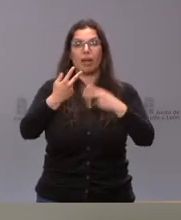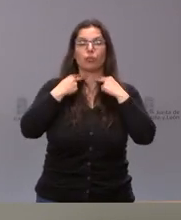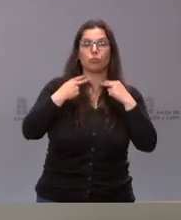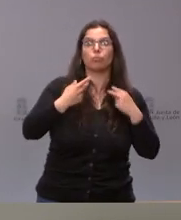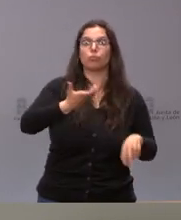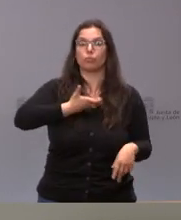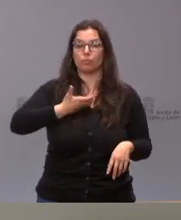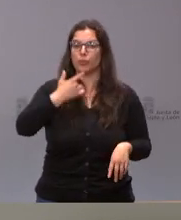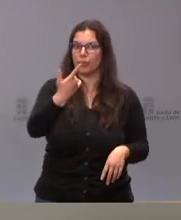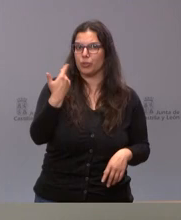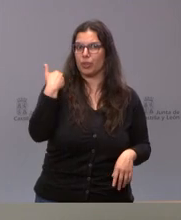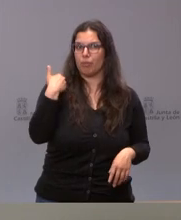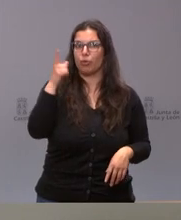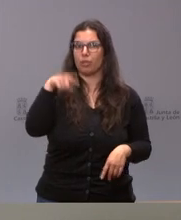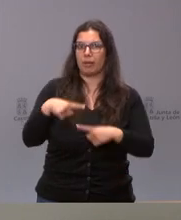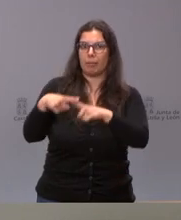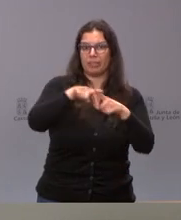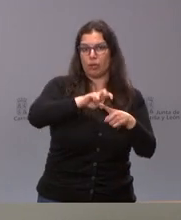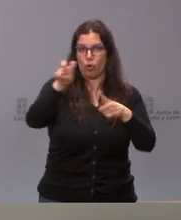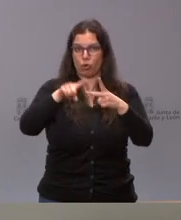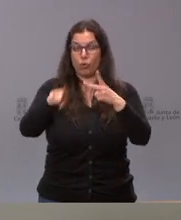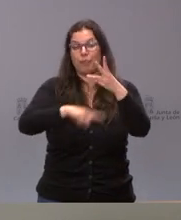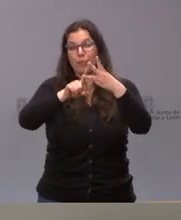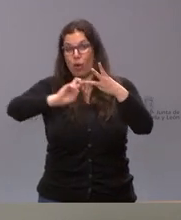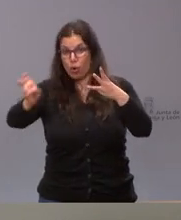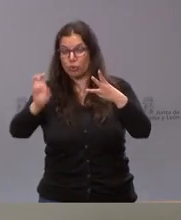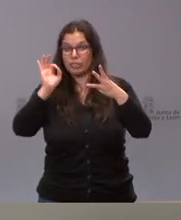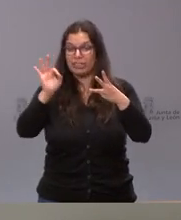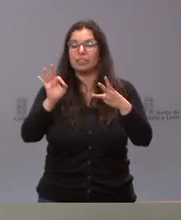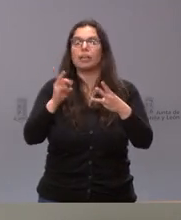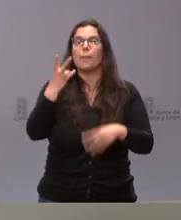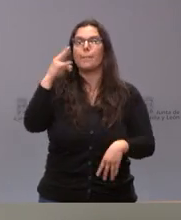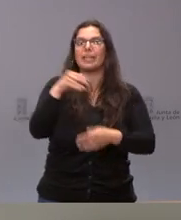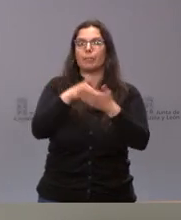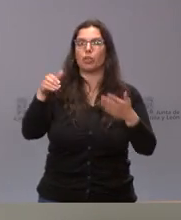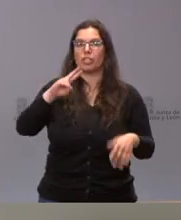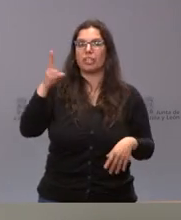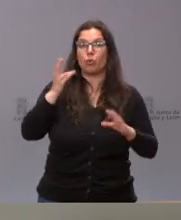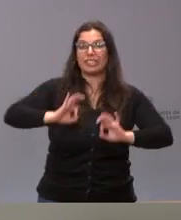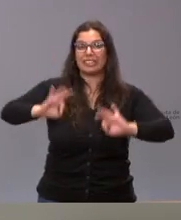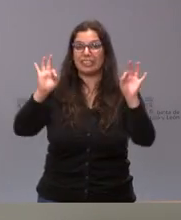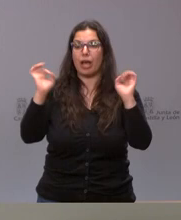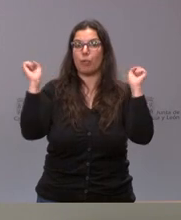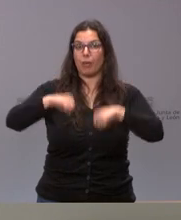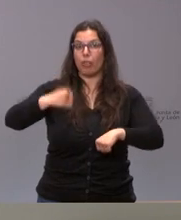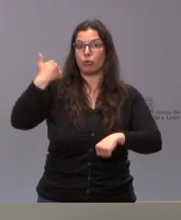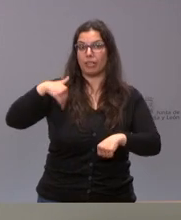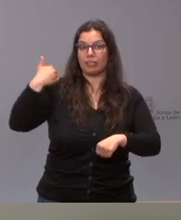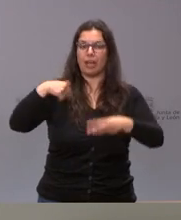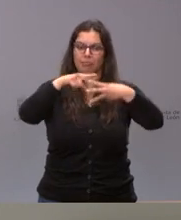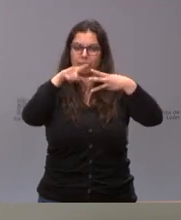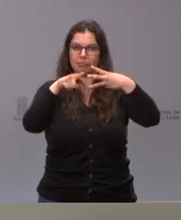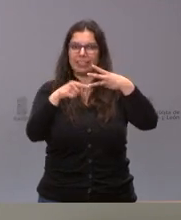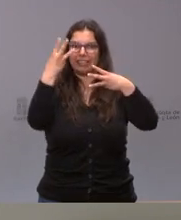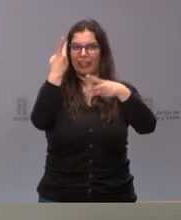les hemos comunicado recientemente y con el fondo extraordinario de 20 millones de euros que hemos aprobado y que se incorporan también en el